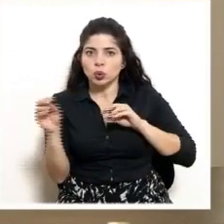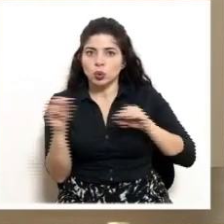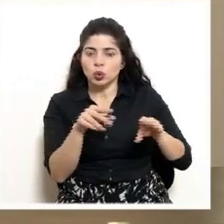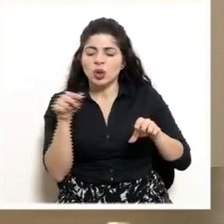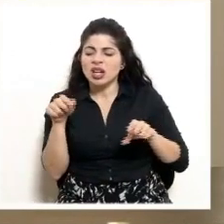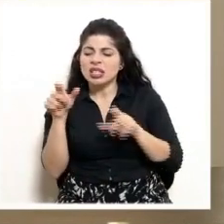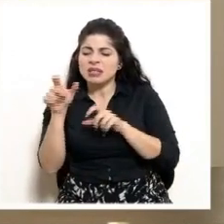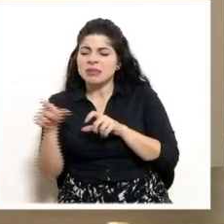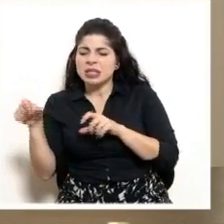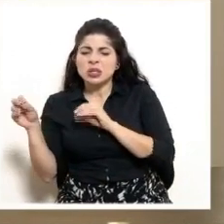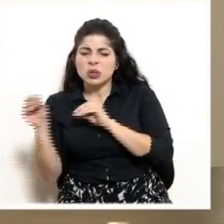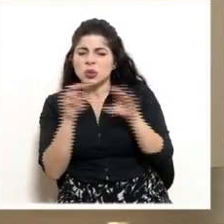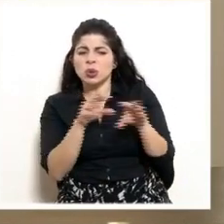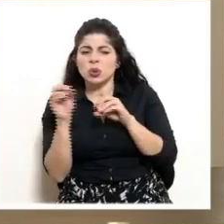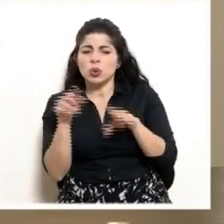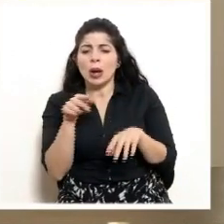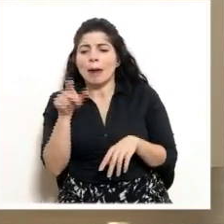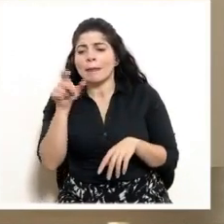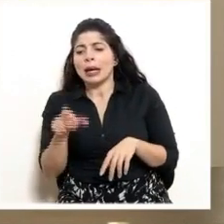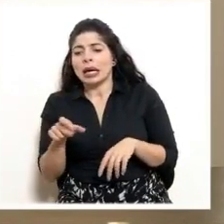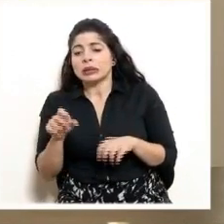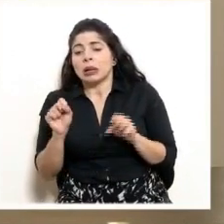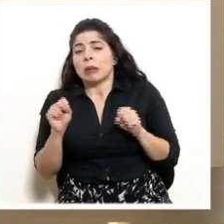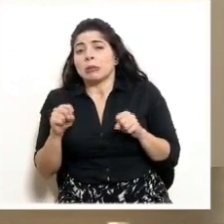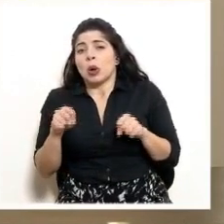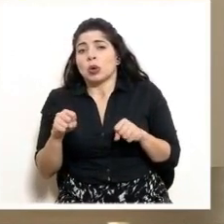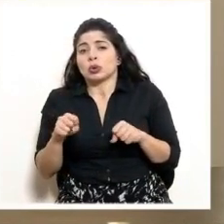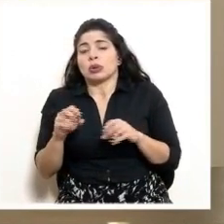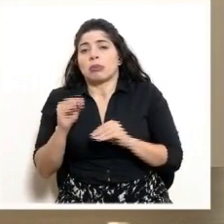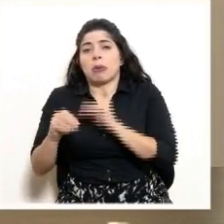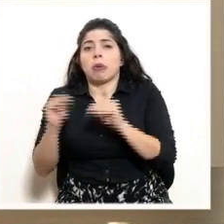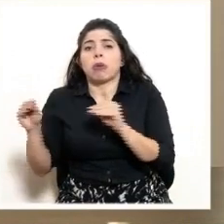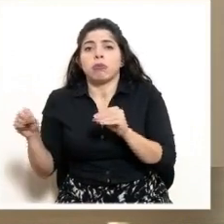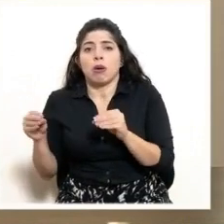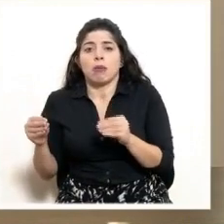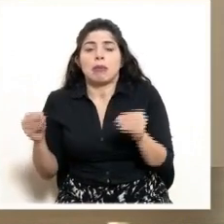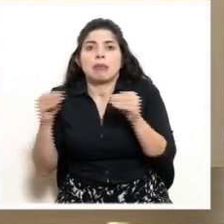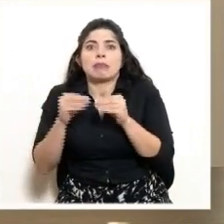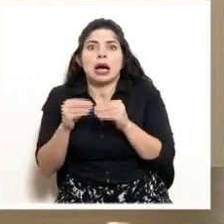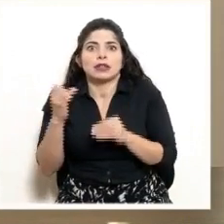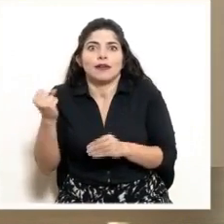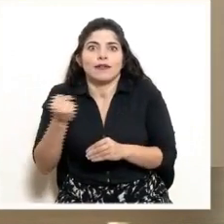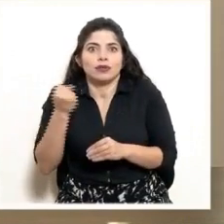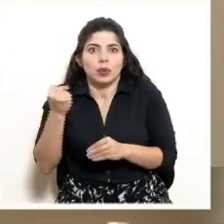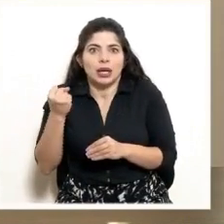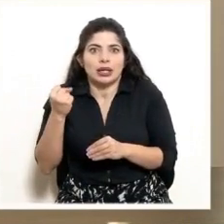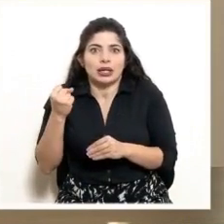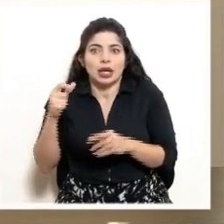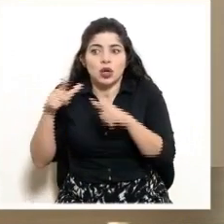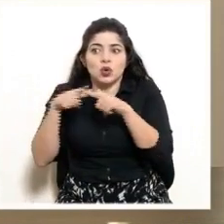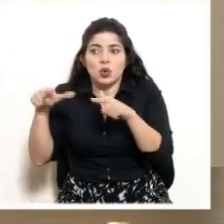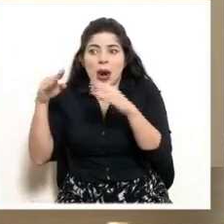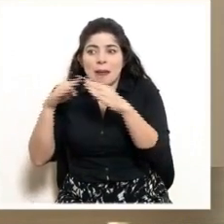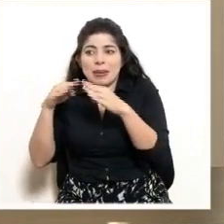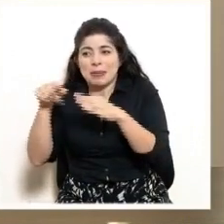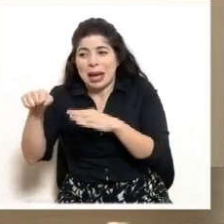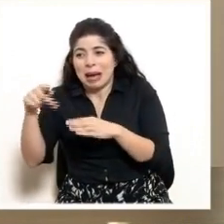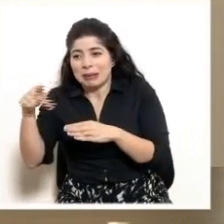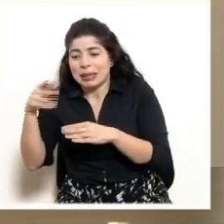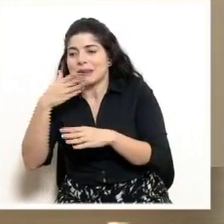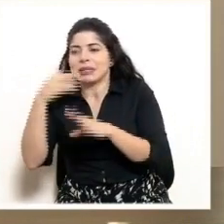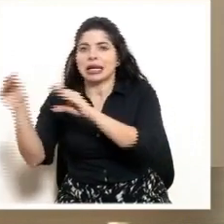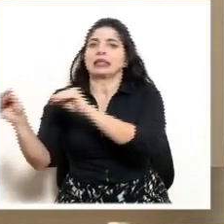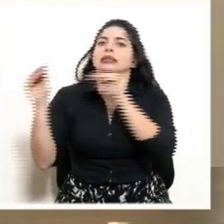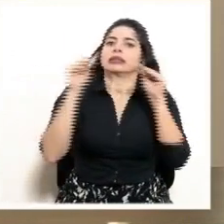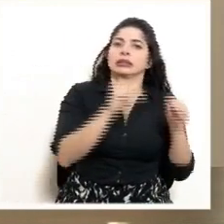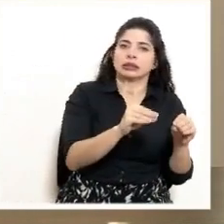generar o promover focos de contagio muchísimo más grande en el área donde vive para tratar de que